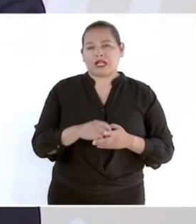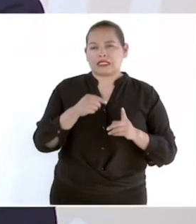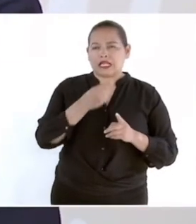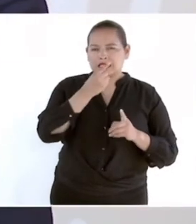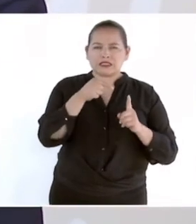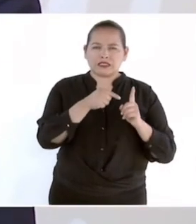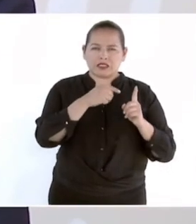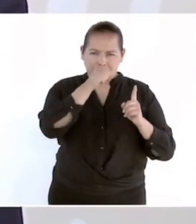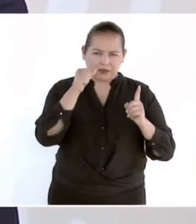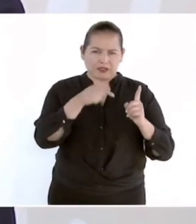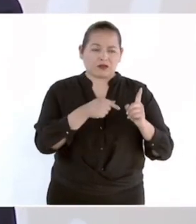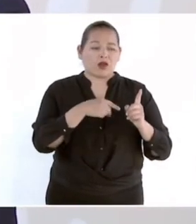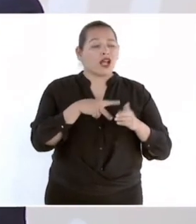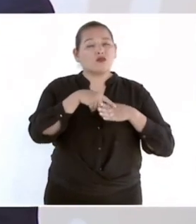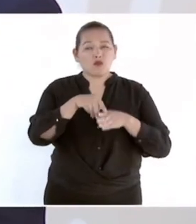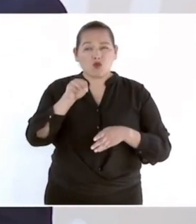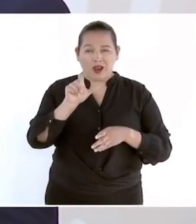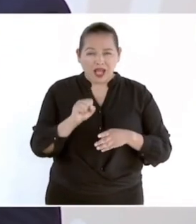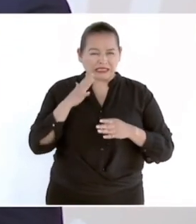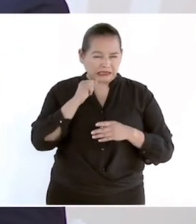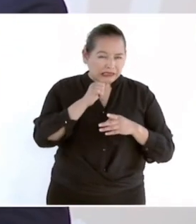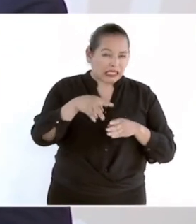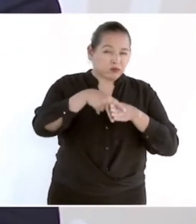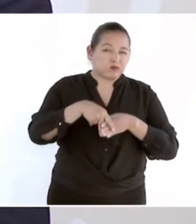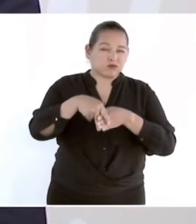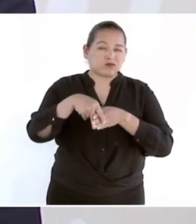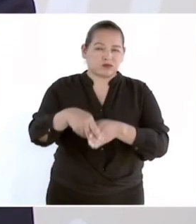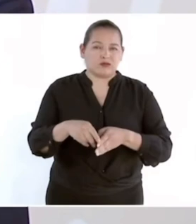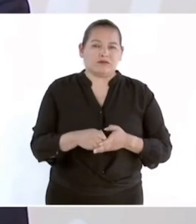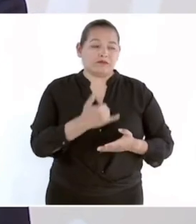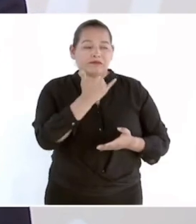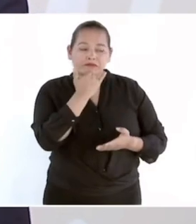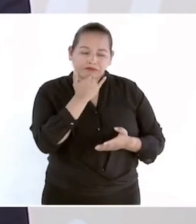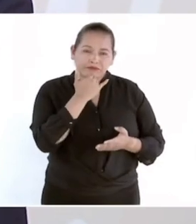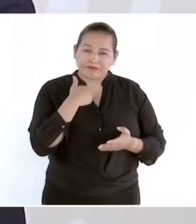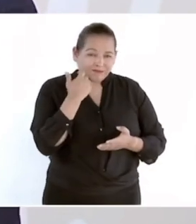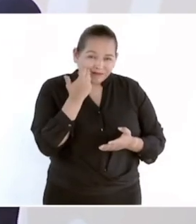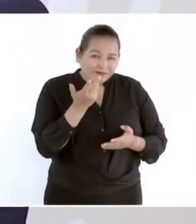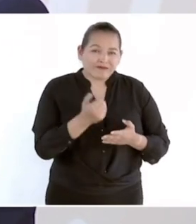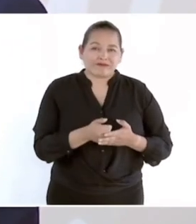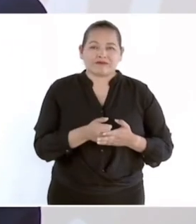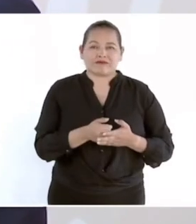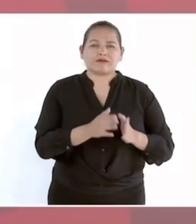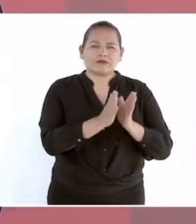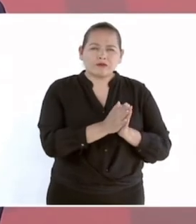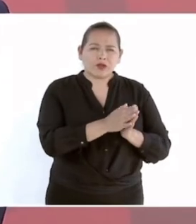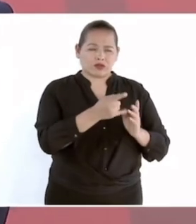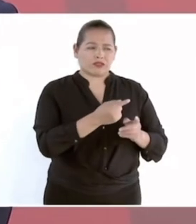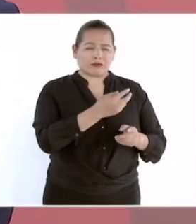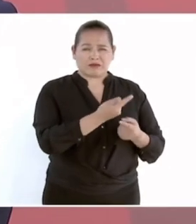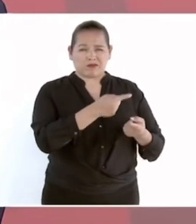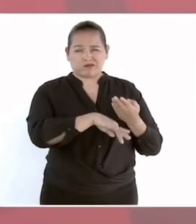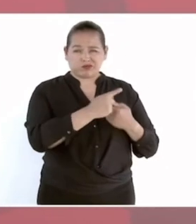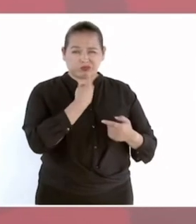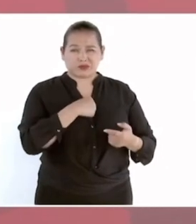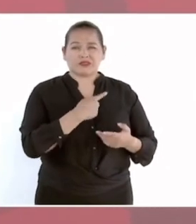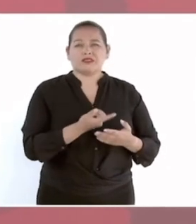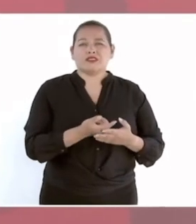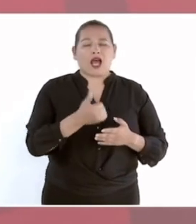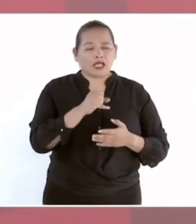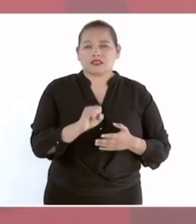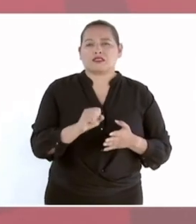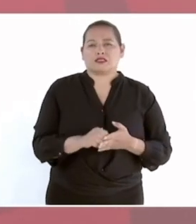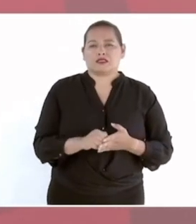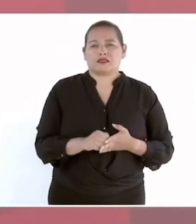Benito las mulas llegan más lejos perdón don Benito yo no quise usted no me replique así es las mulas